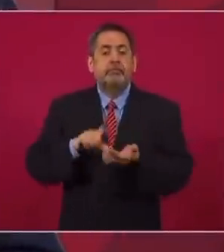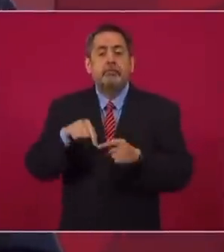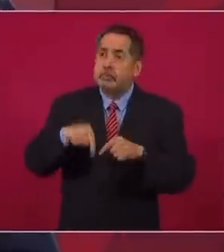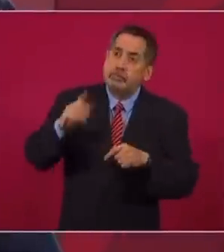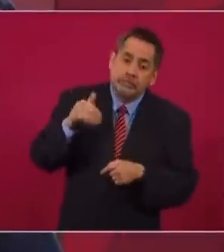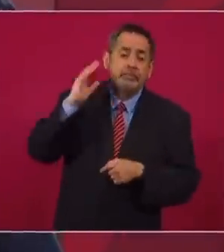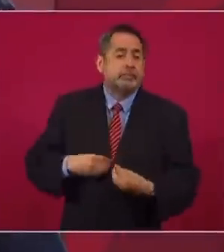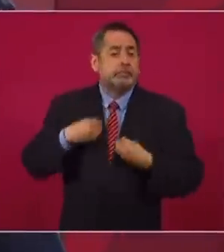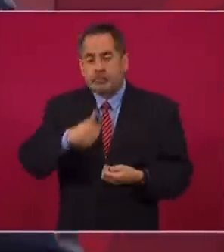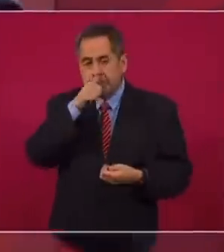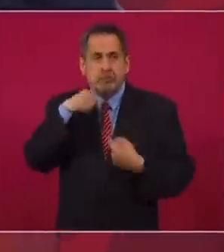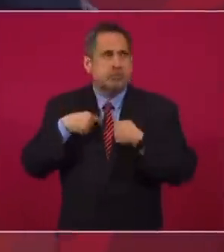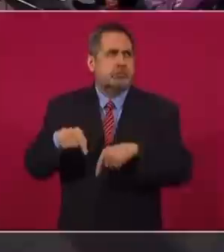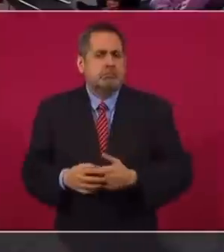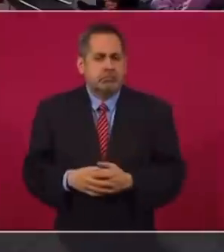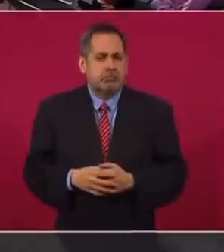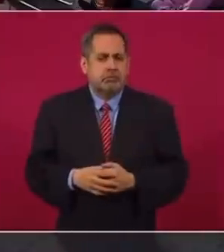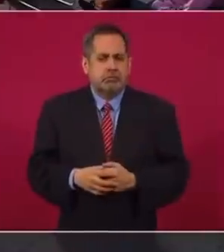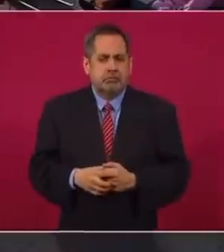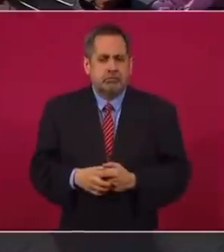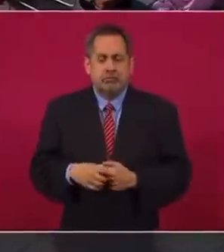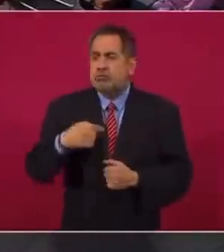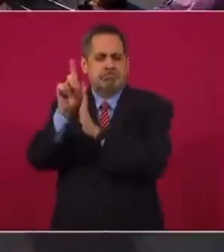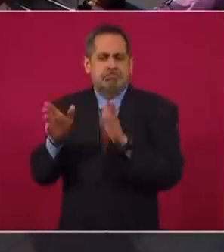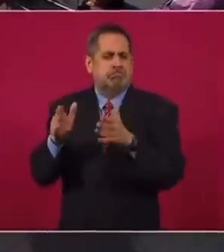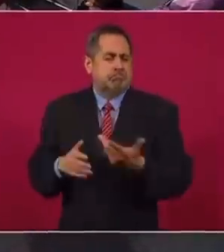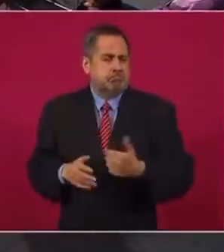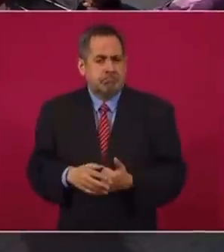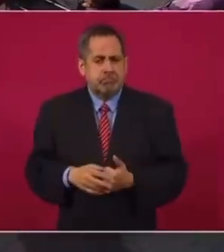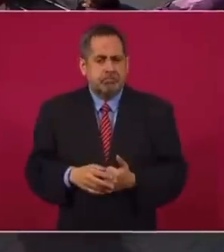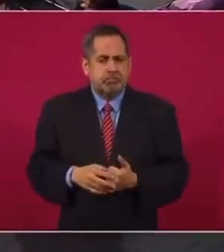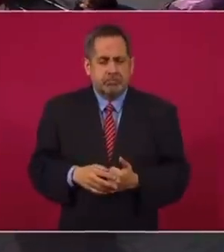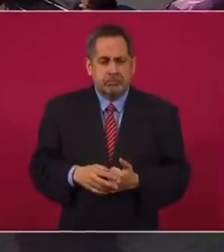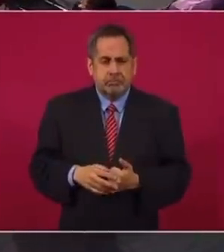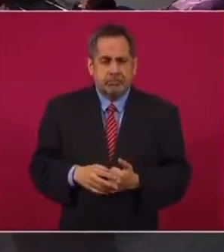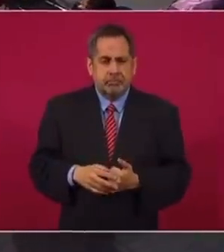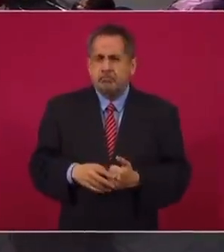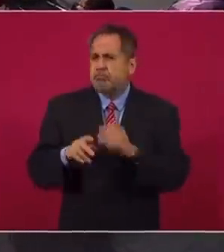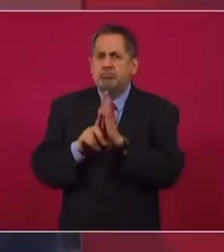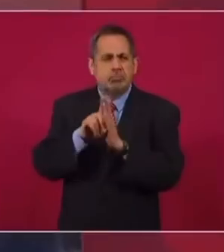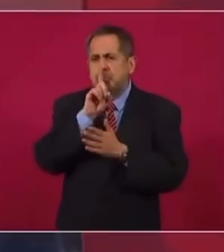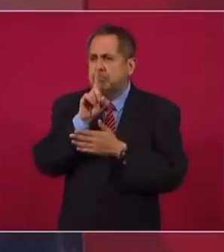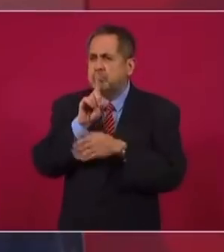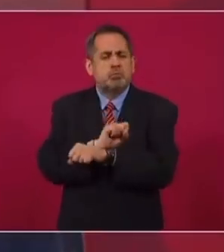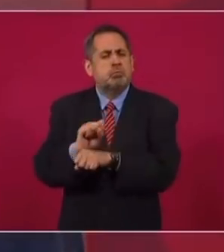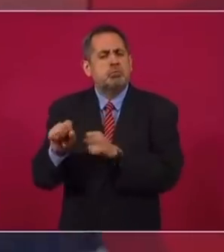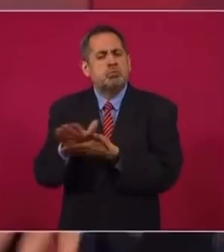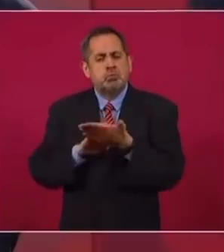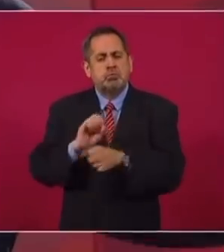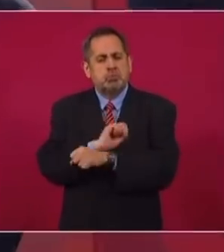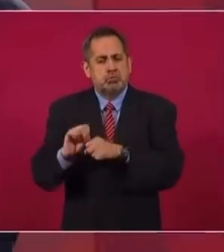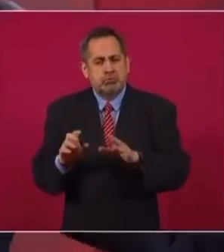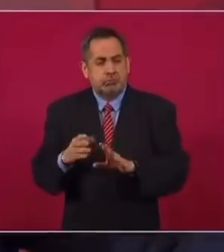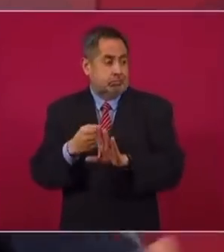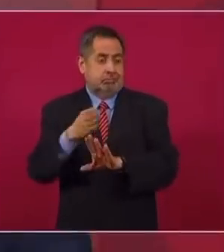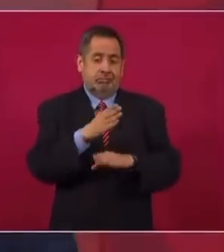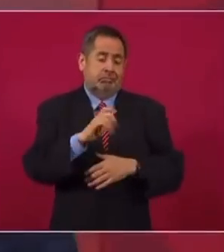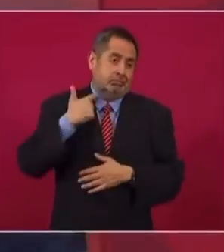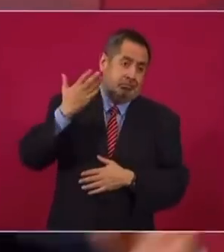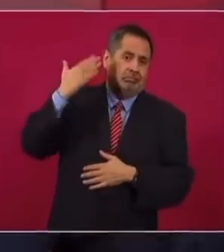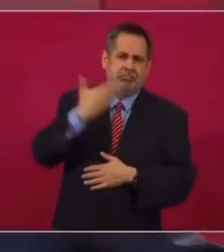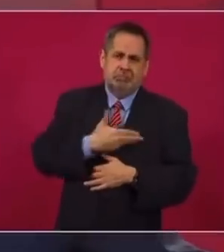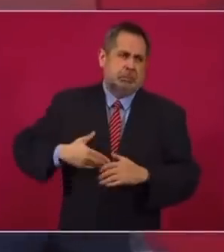aquí vivió y murió Juárez y vivo en un departamento y les diría modesto, como vivían antes.